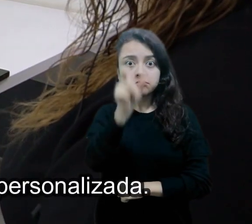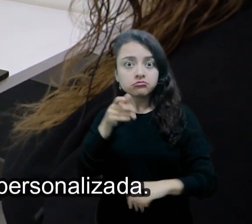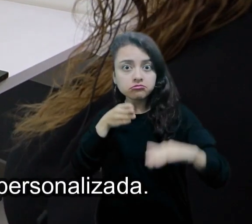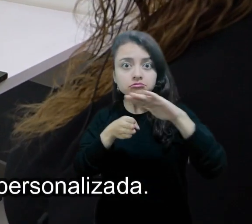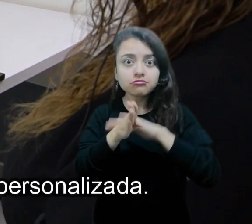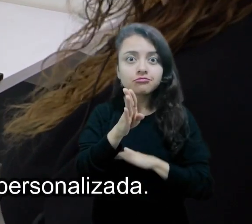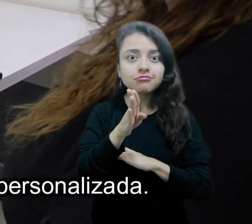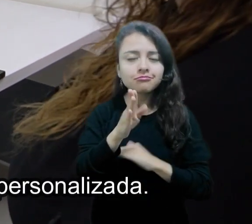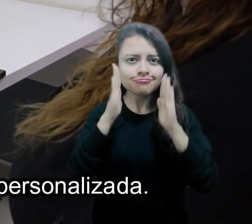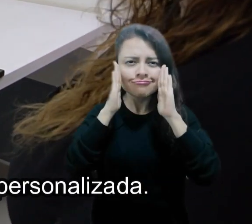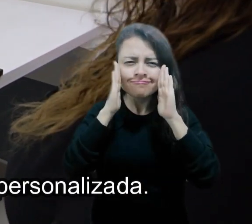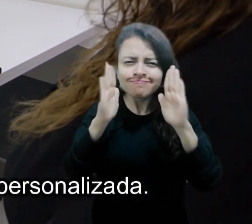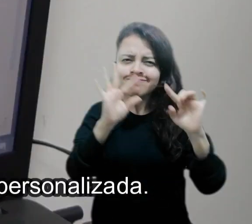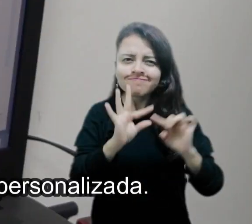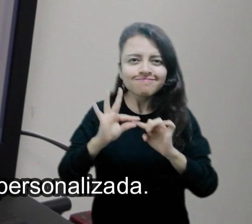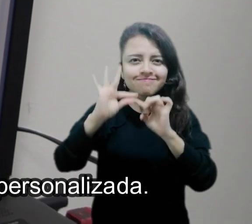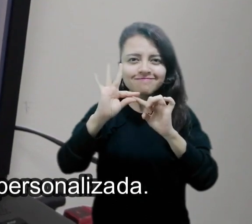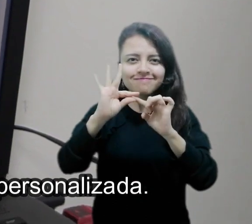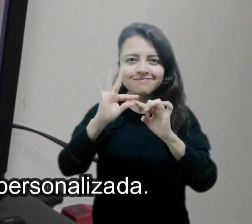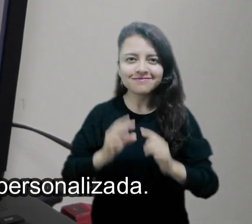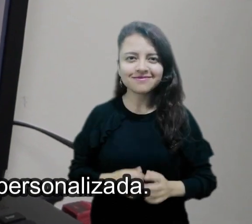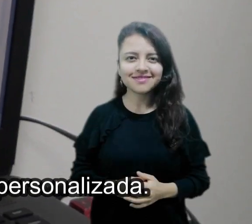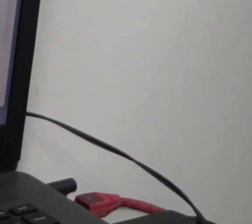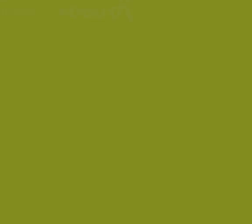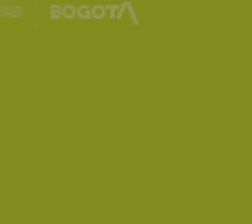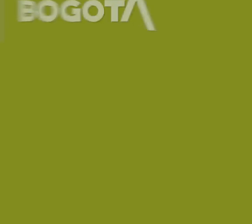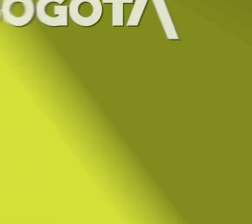recibirás información y orientación personalizada.